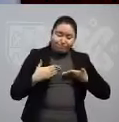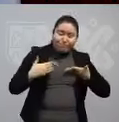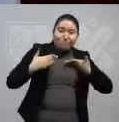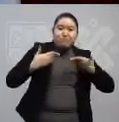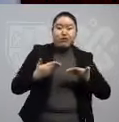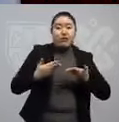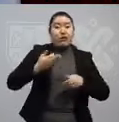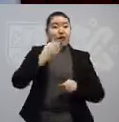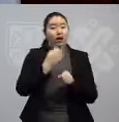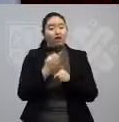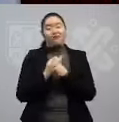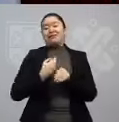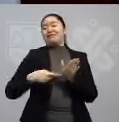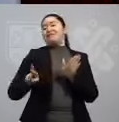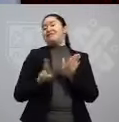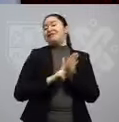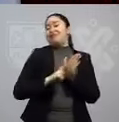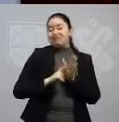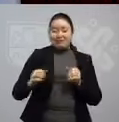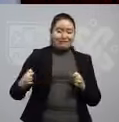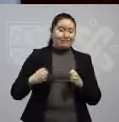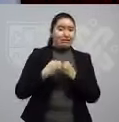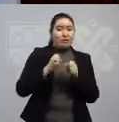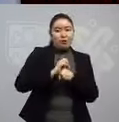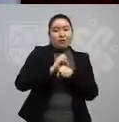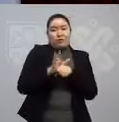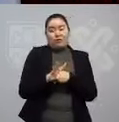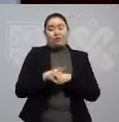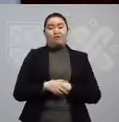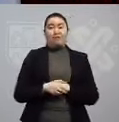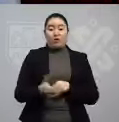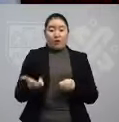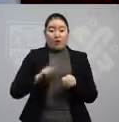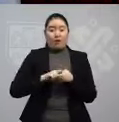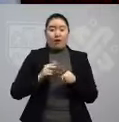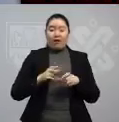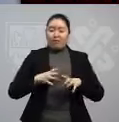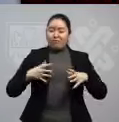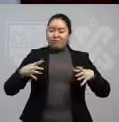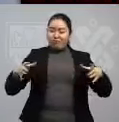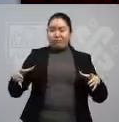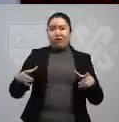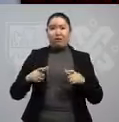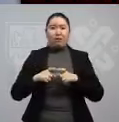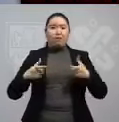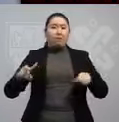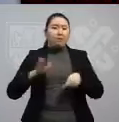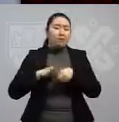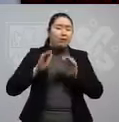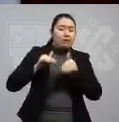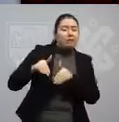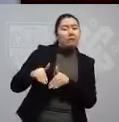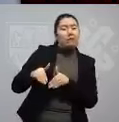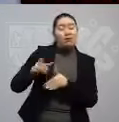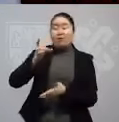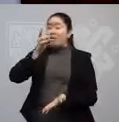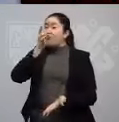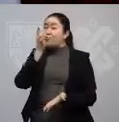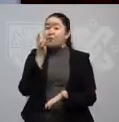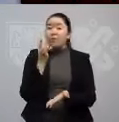encontramos en alerta por COVID-19. Están subiendo las hospitalizaciones. Y solo,